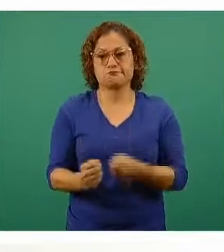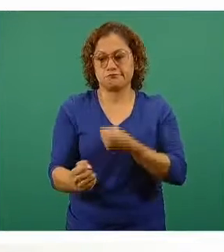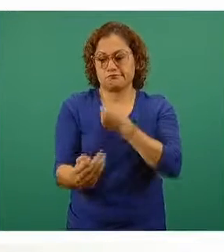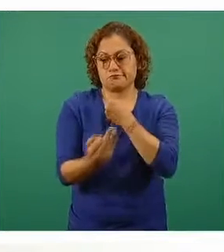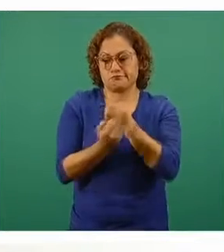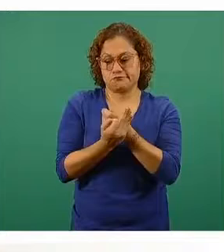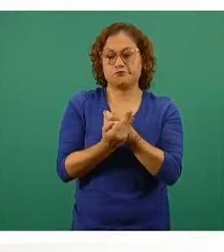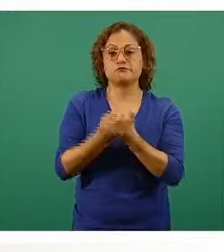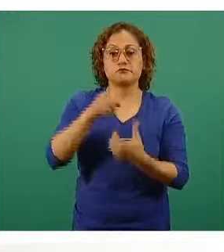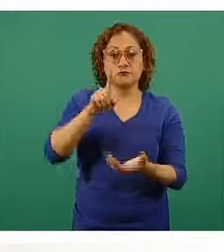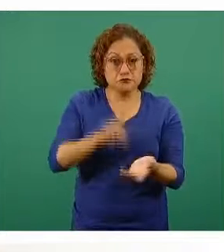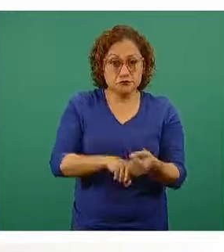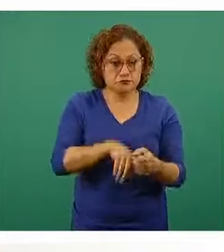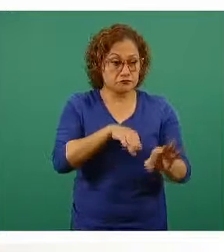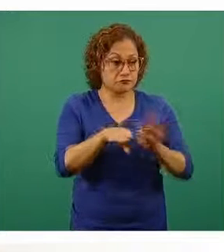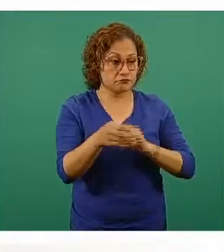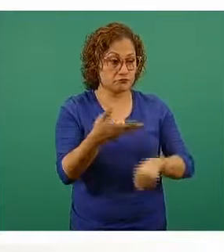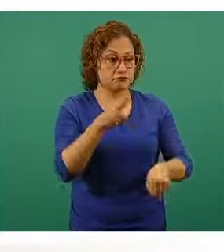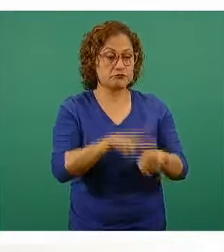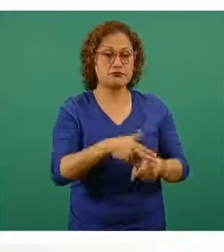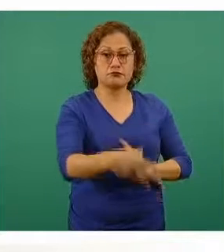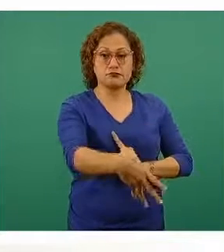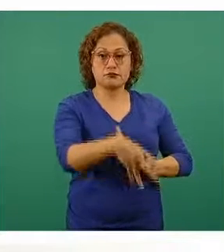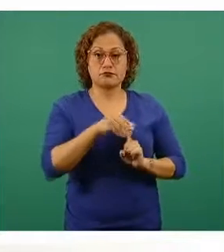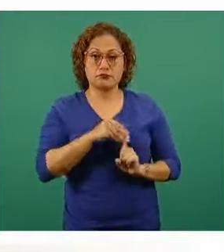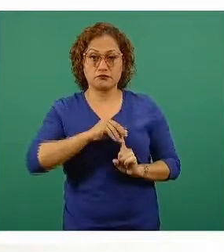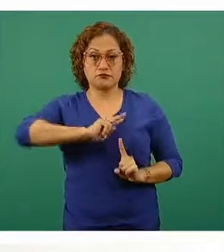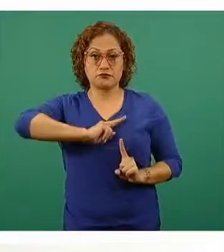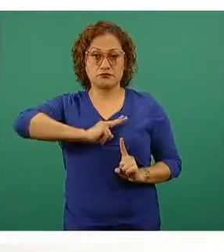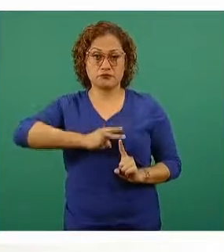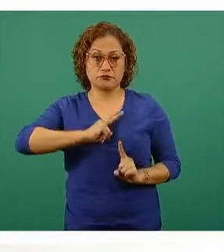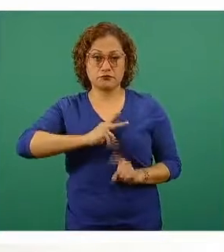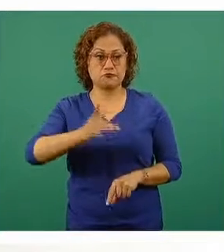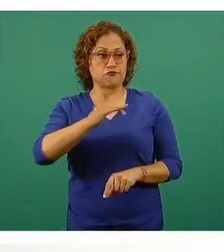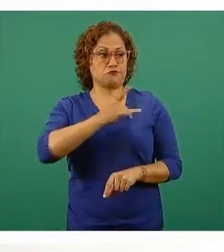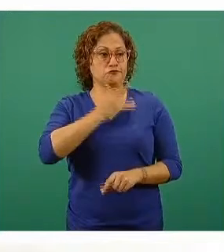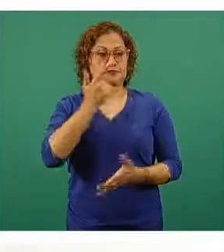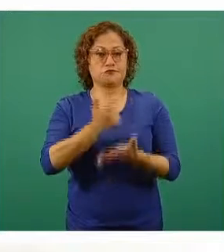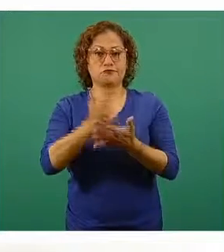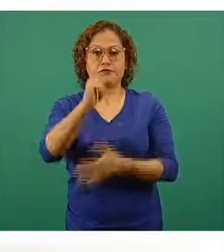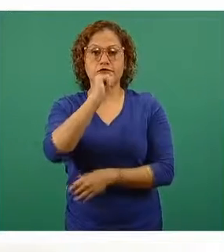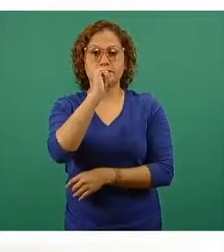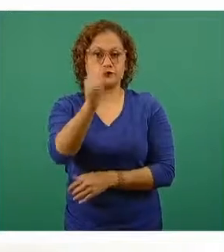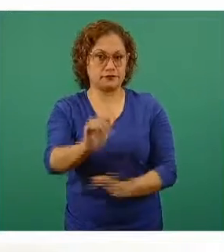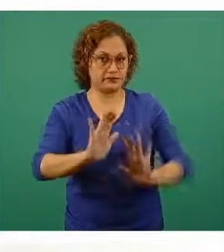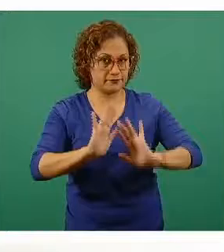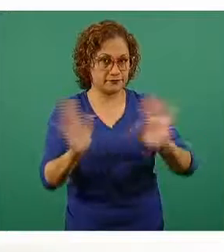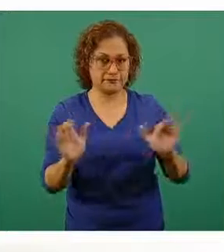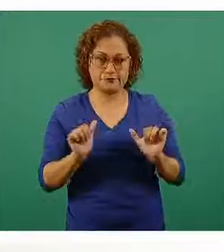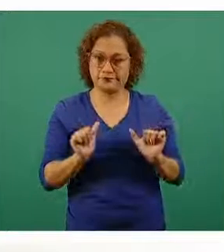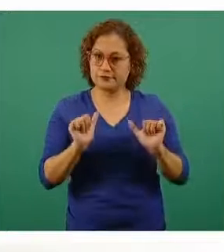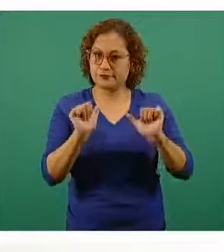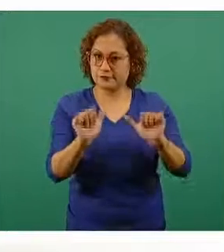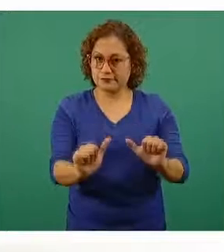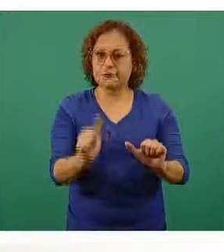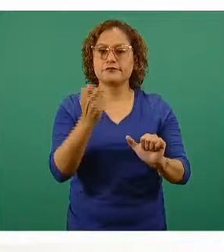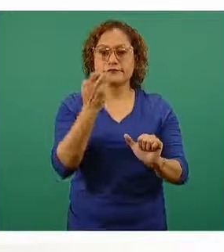contagian del virus SARS-CoV-2, no desarrollen signos y síntomas, sobre todo graves y sobre todo aquellos que pueden llevar a una hospitalización.